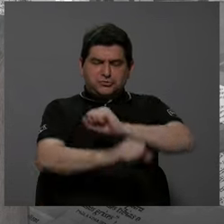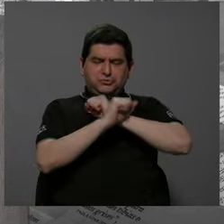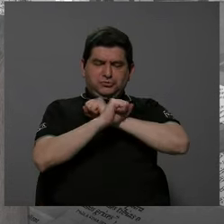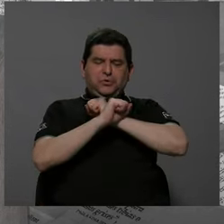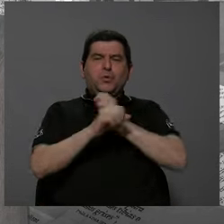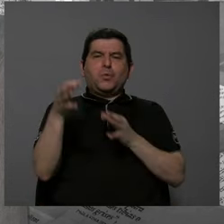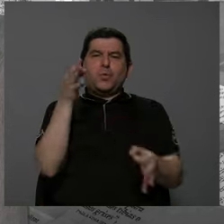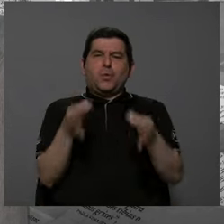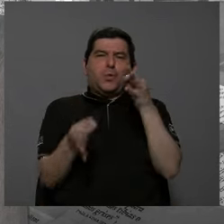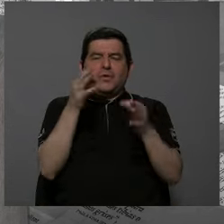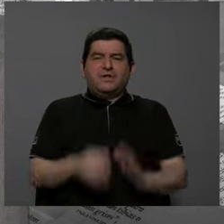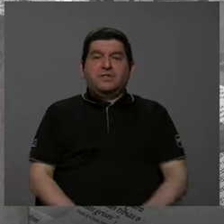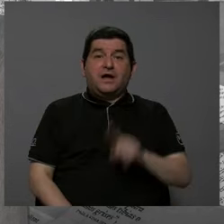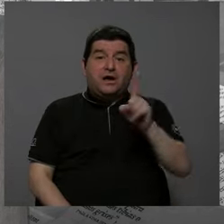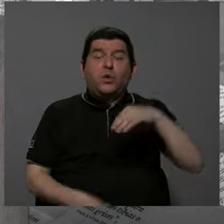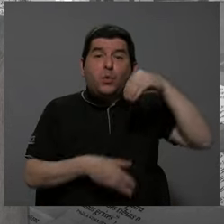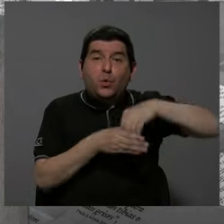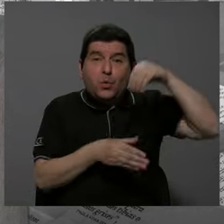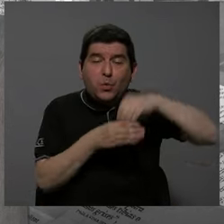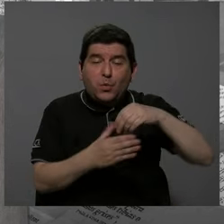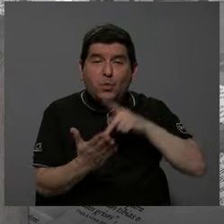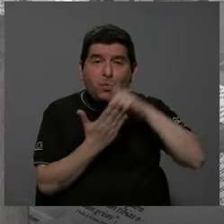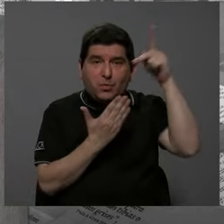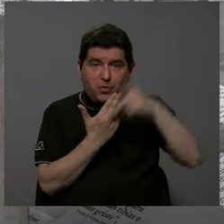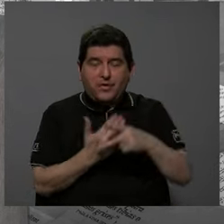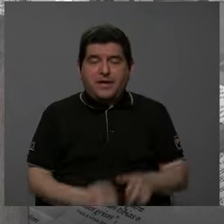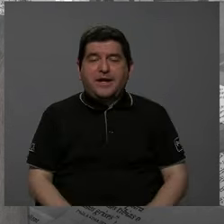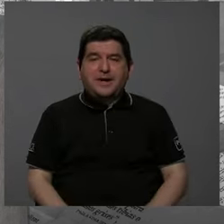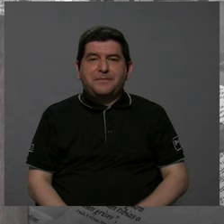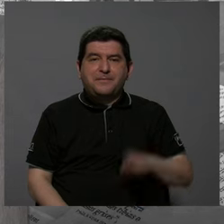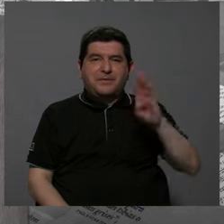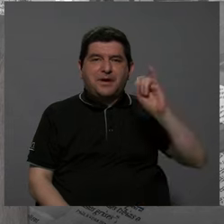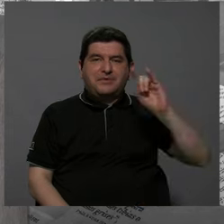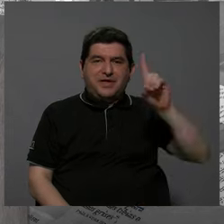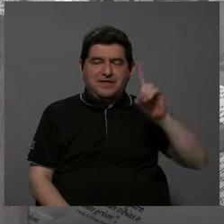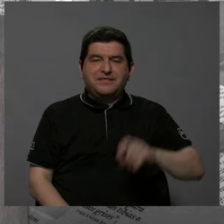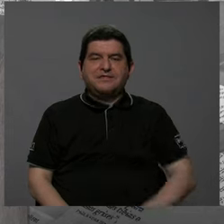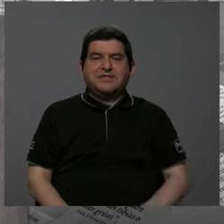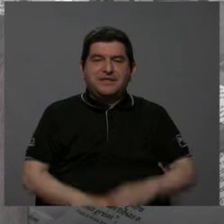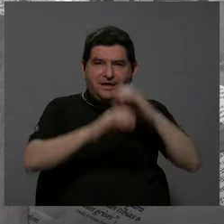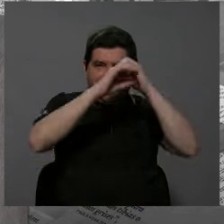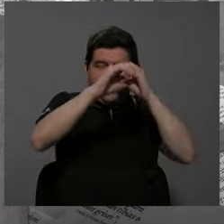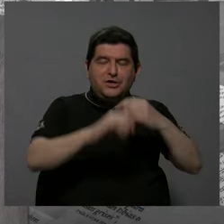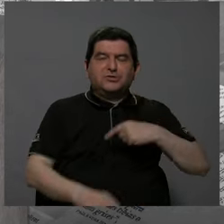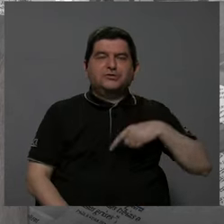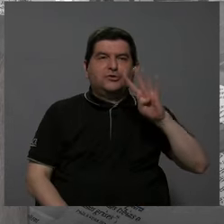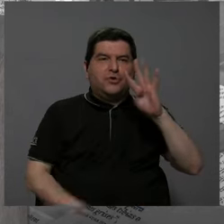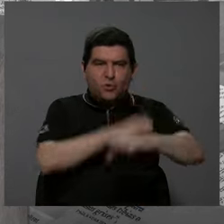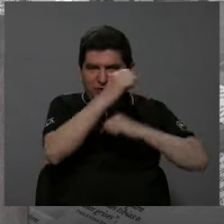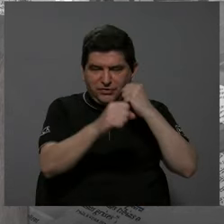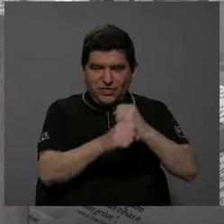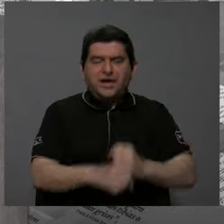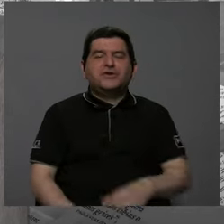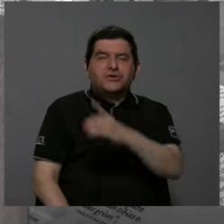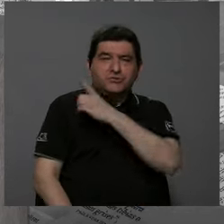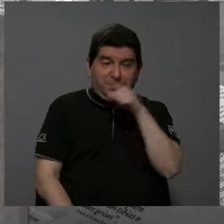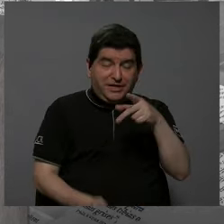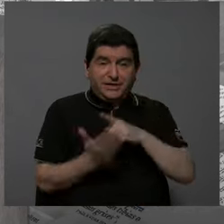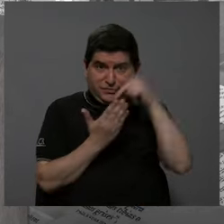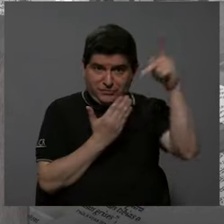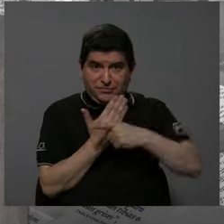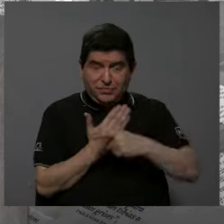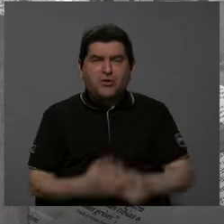seguridad jurídica. Uno de los componentes del programa BID Catastro, y yo fui miembro de la Junta Directiva durante cuatro años de ese programa, era precisamente